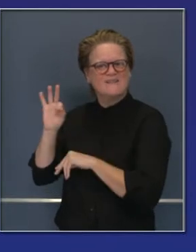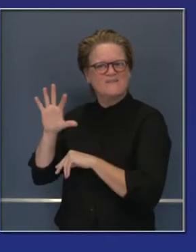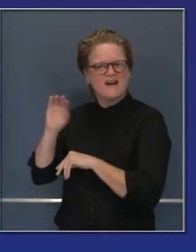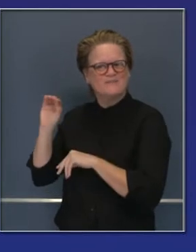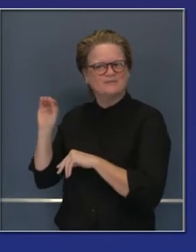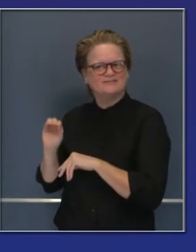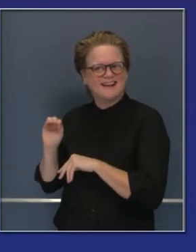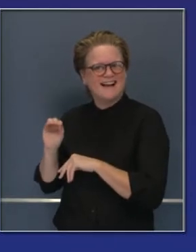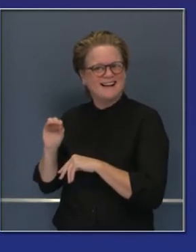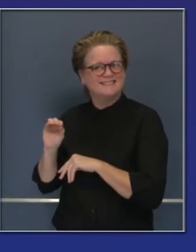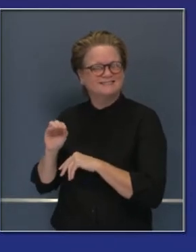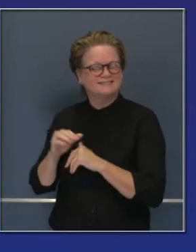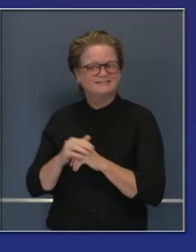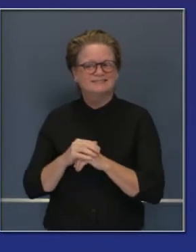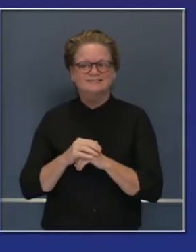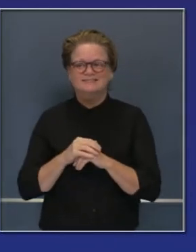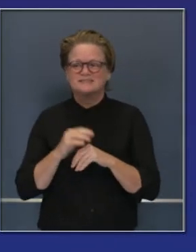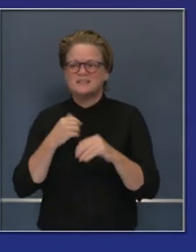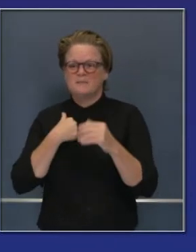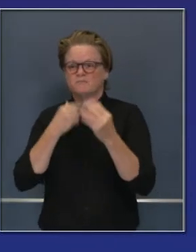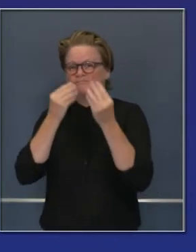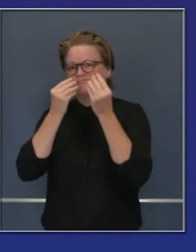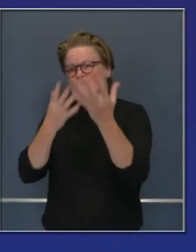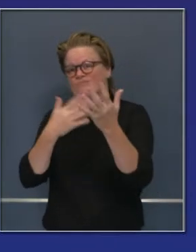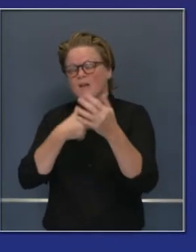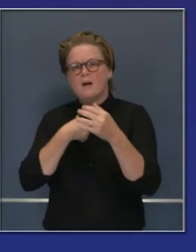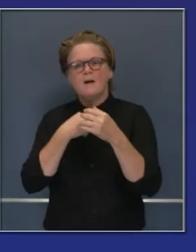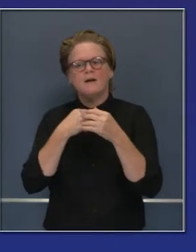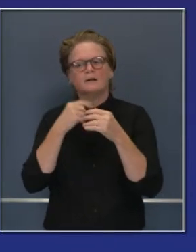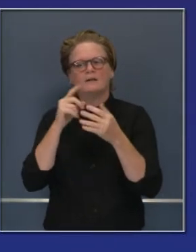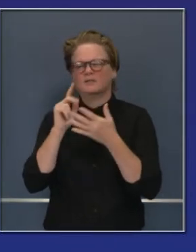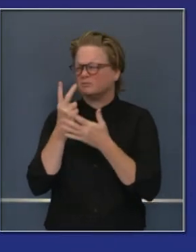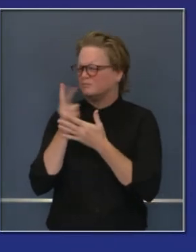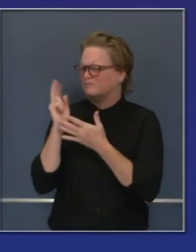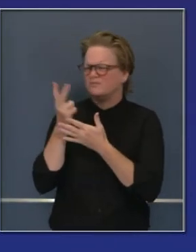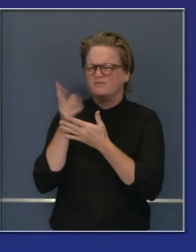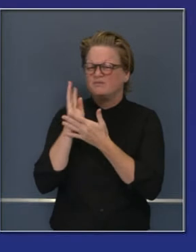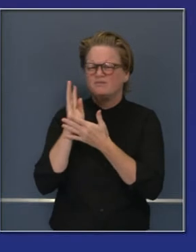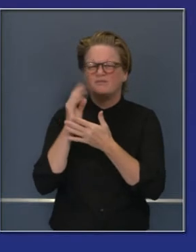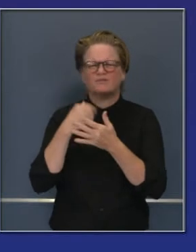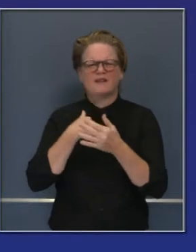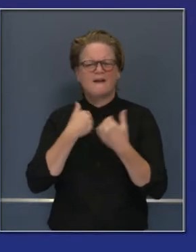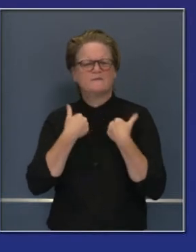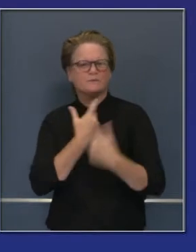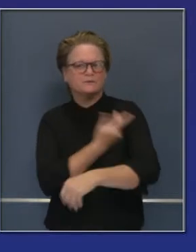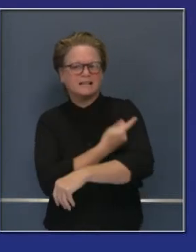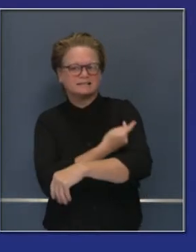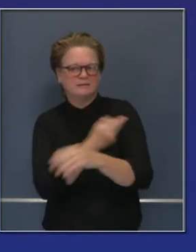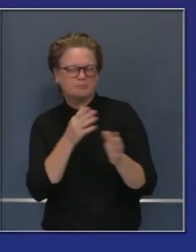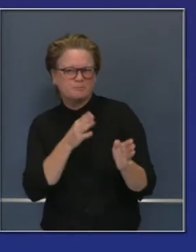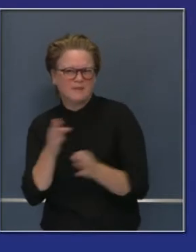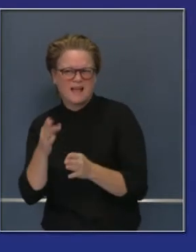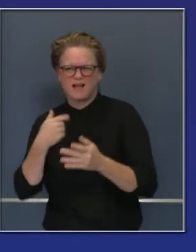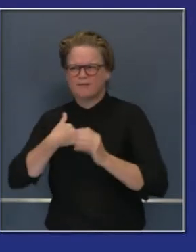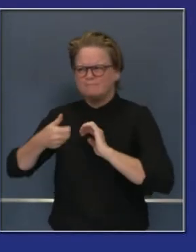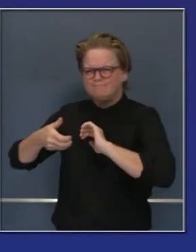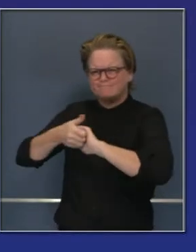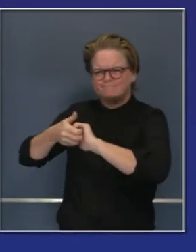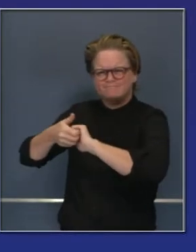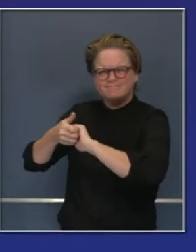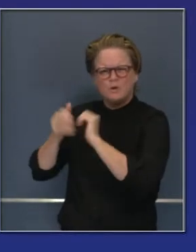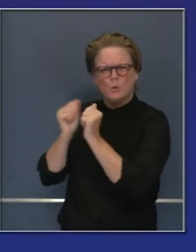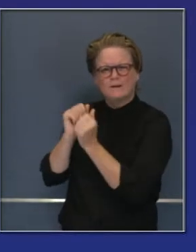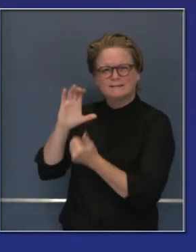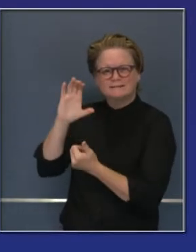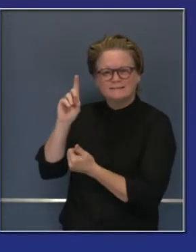estuvimos socializando nuestro pan, nuestro plan de vacunas. Éramos una de cinco jurisdicciones trabajando con el